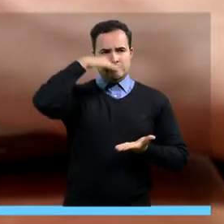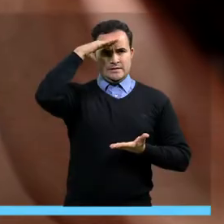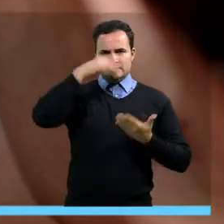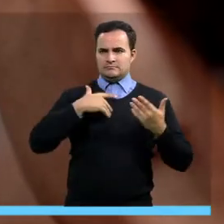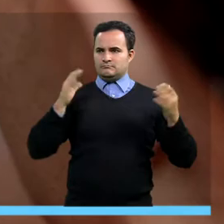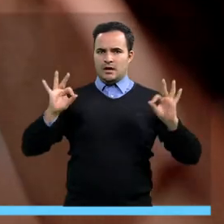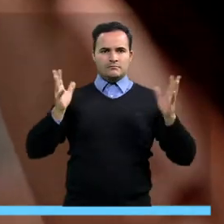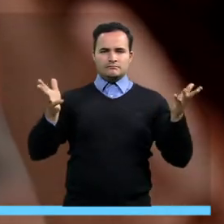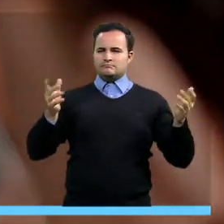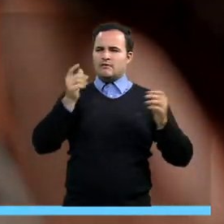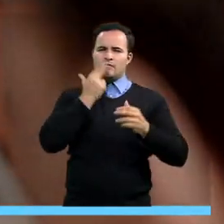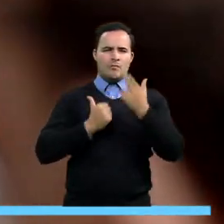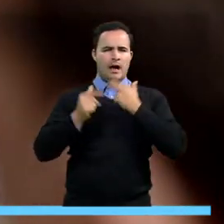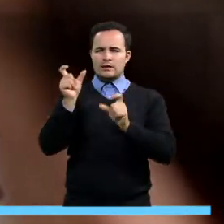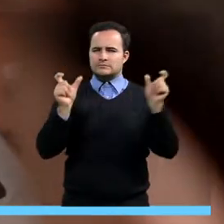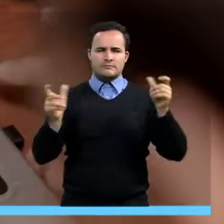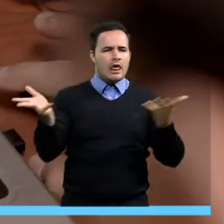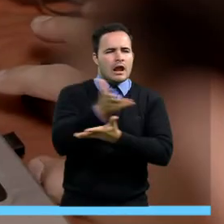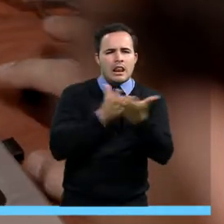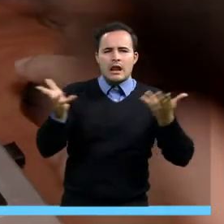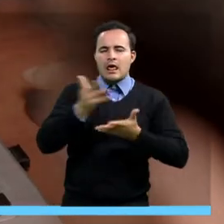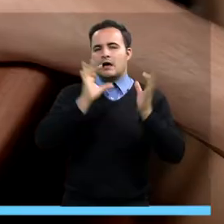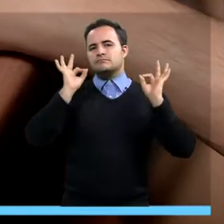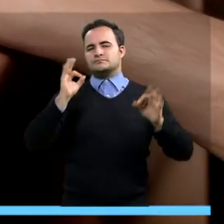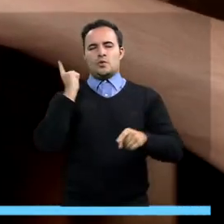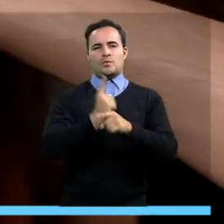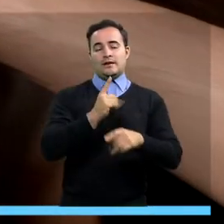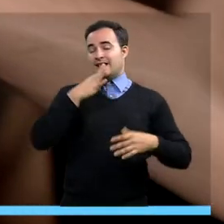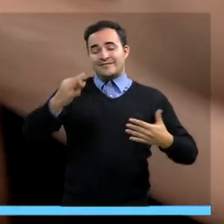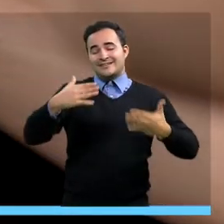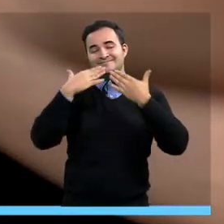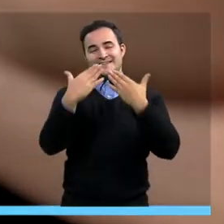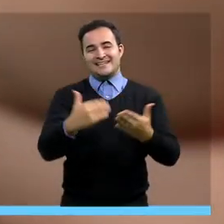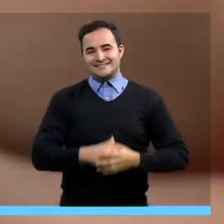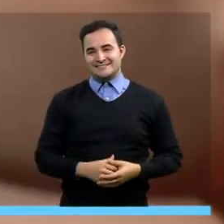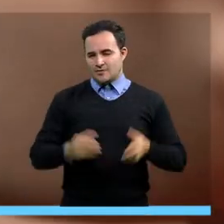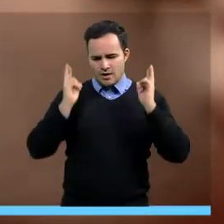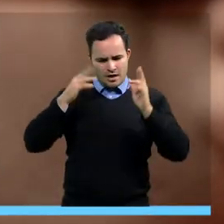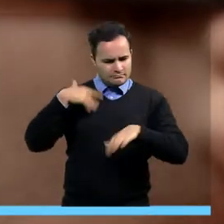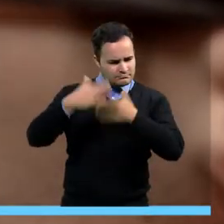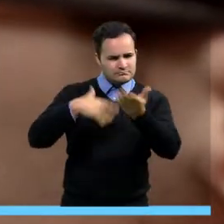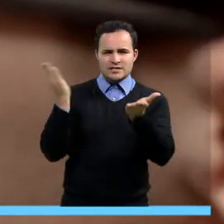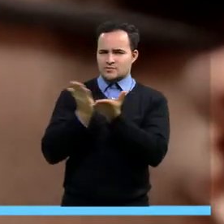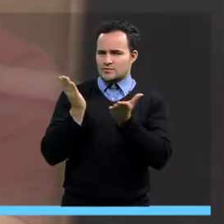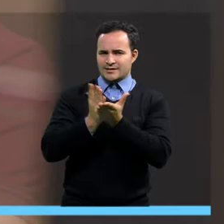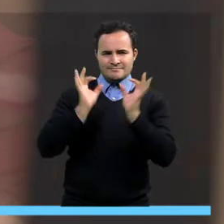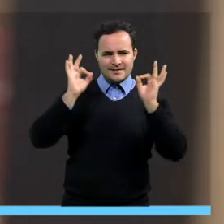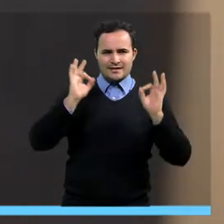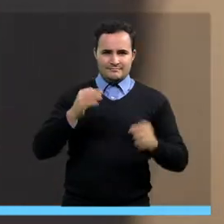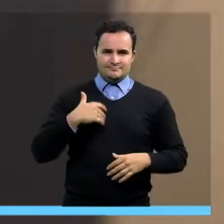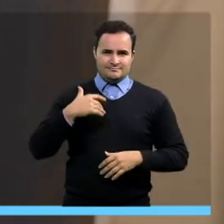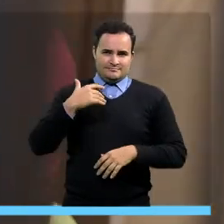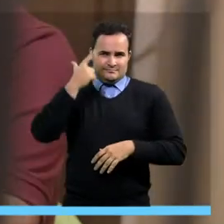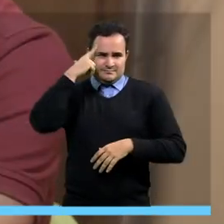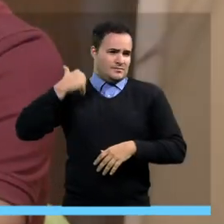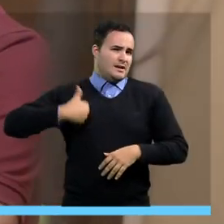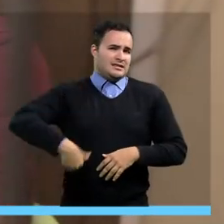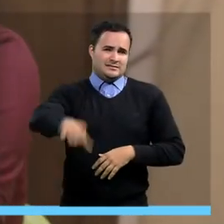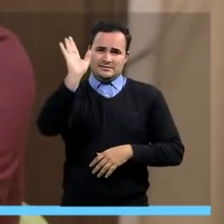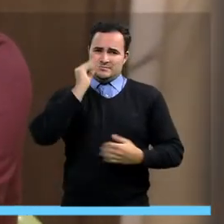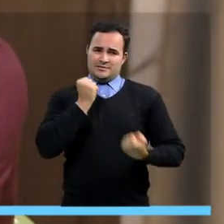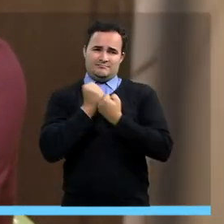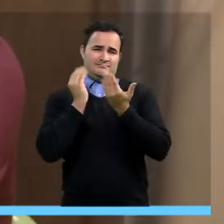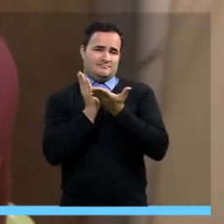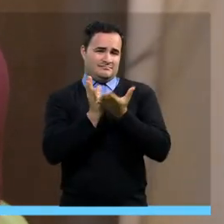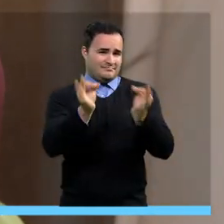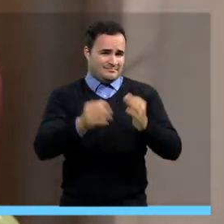personas para que todo eso ocurriera y pues nada, muchísimas gracias y que el estudio siga porque es lo